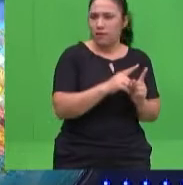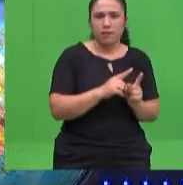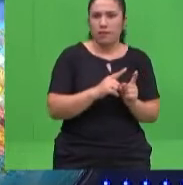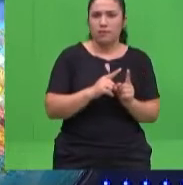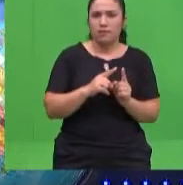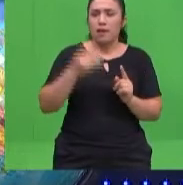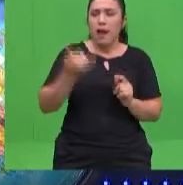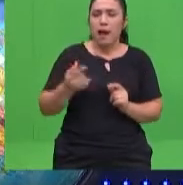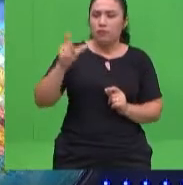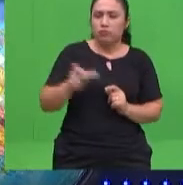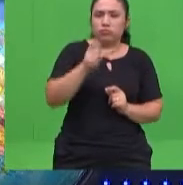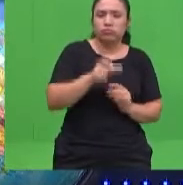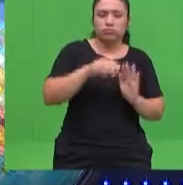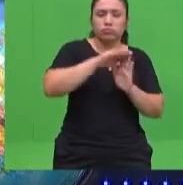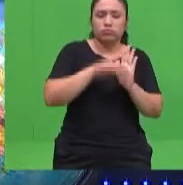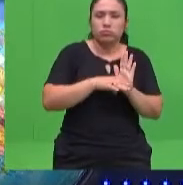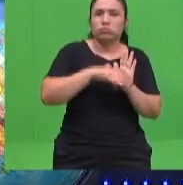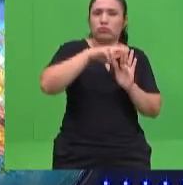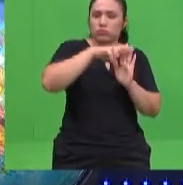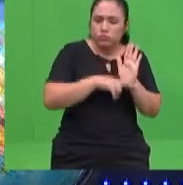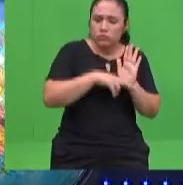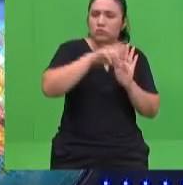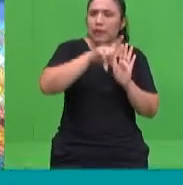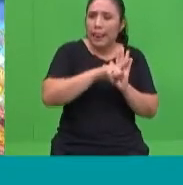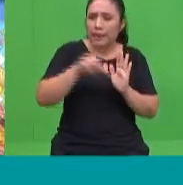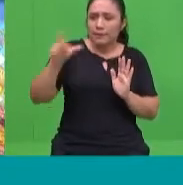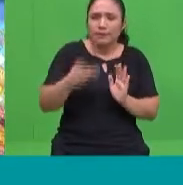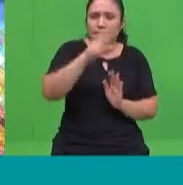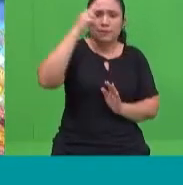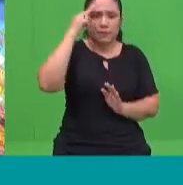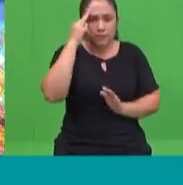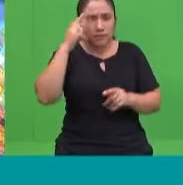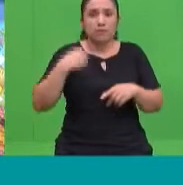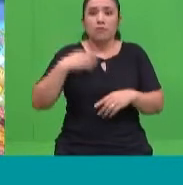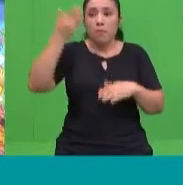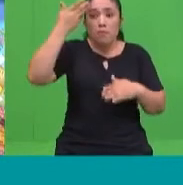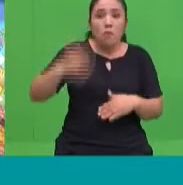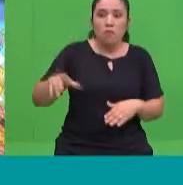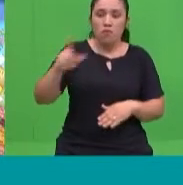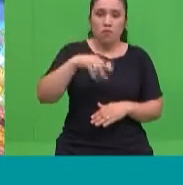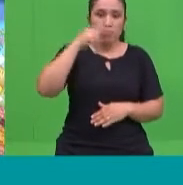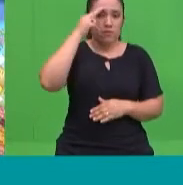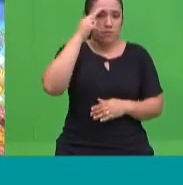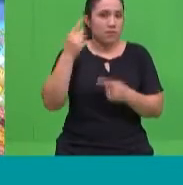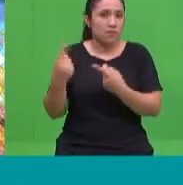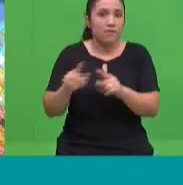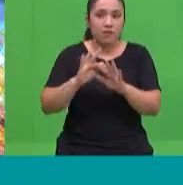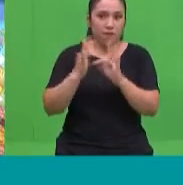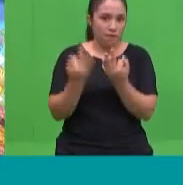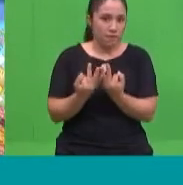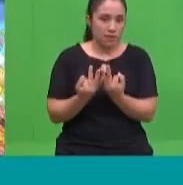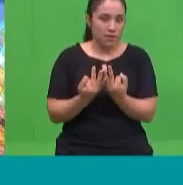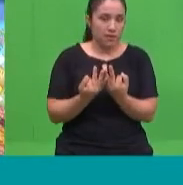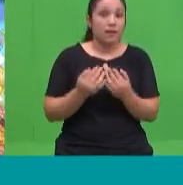normas, su propia estructura, sus propios intereses, sus propios valores. Asimismo también no